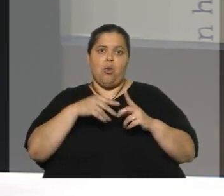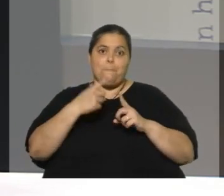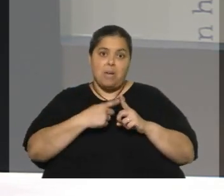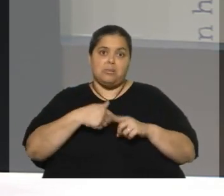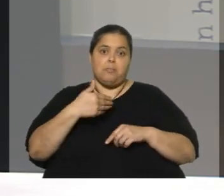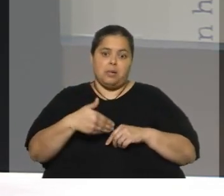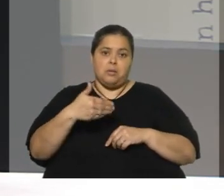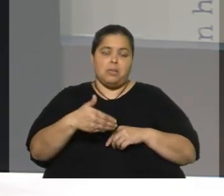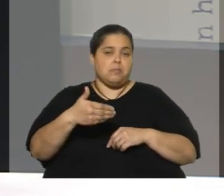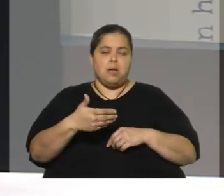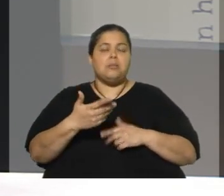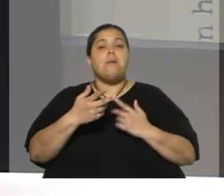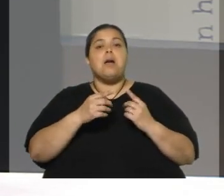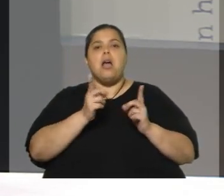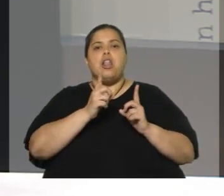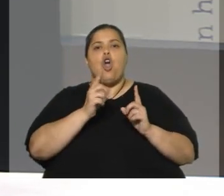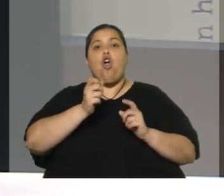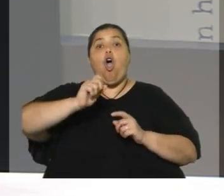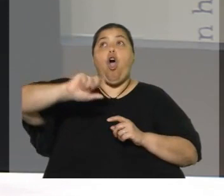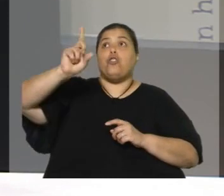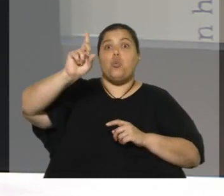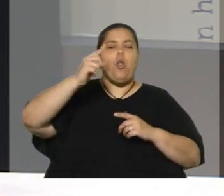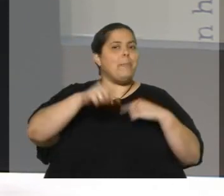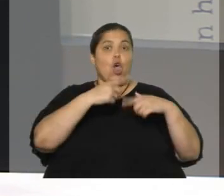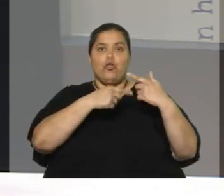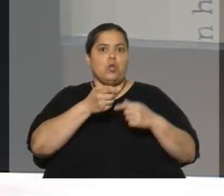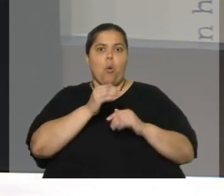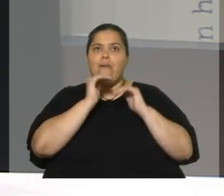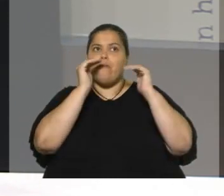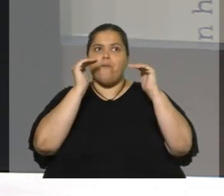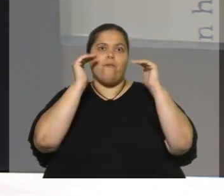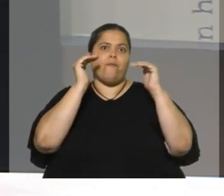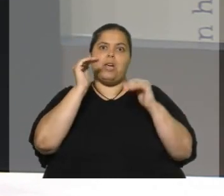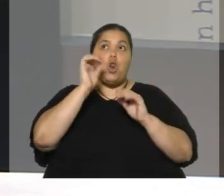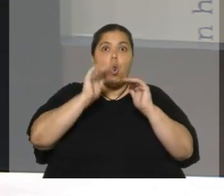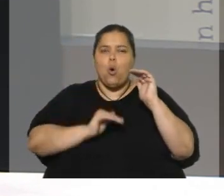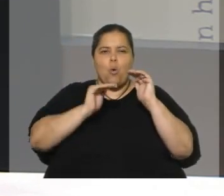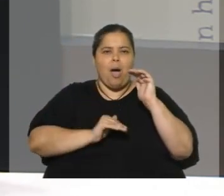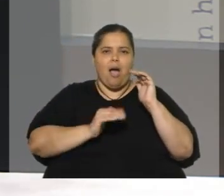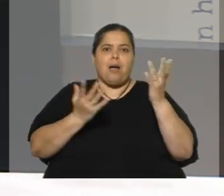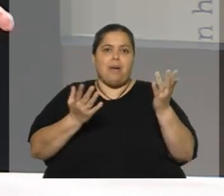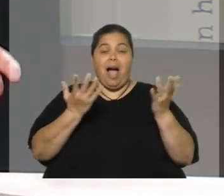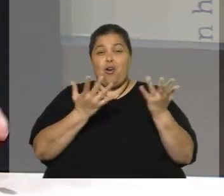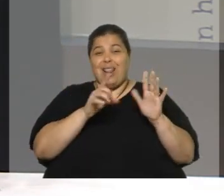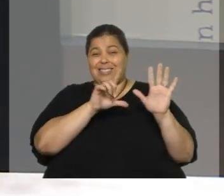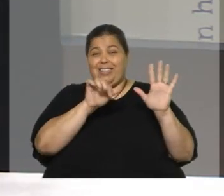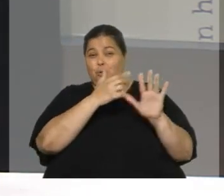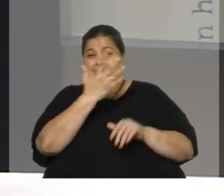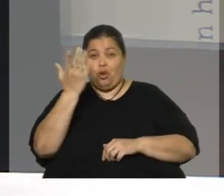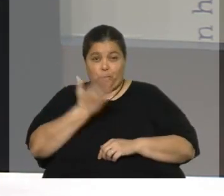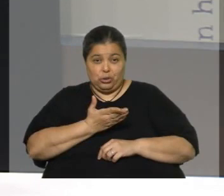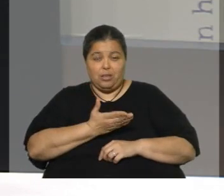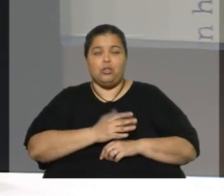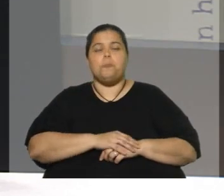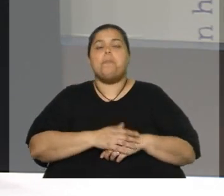la inflación dejó de crecer pero sigue arriba del 7, 7,5%. La respuesta natural la suba de la tasa que es lo que ha